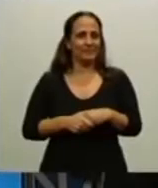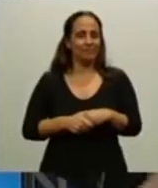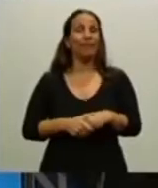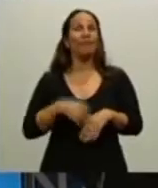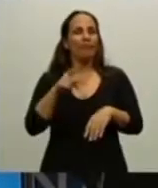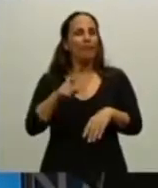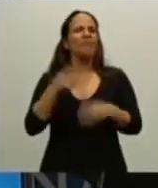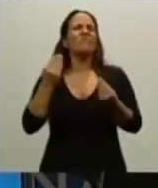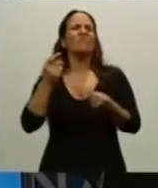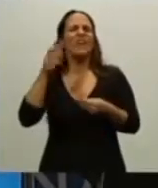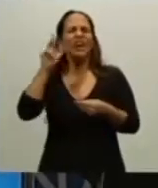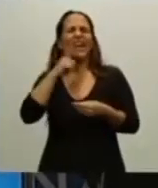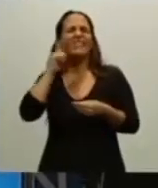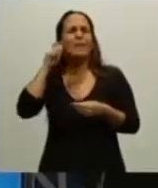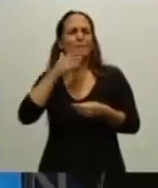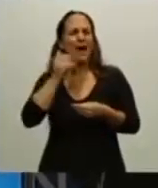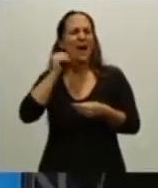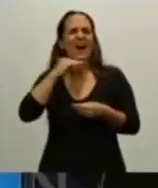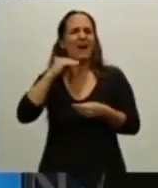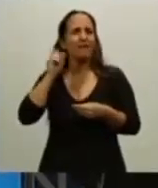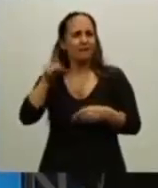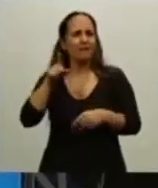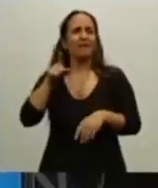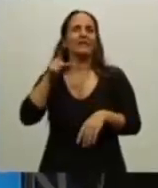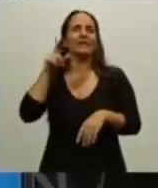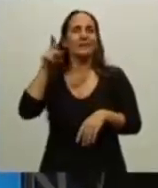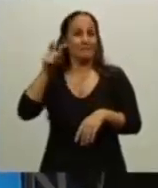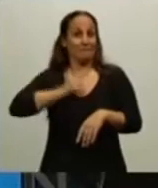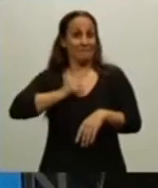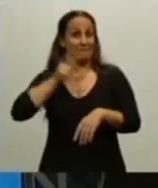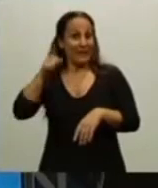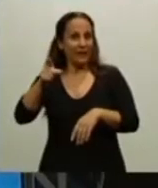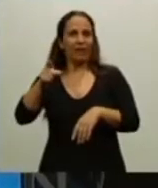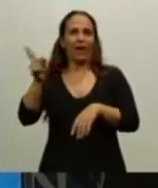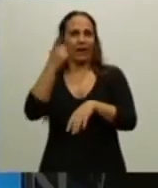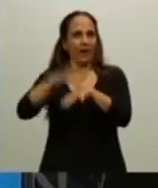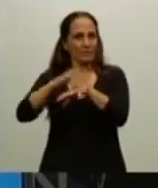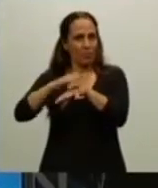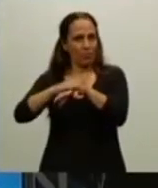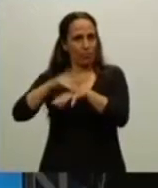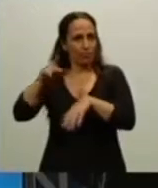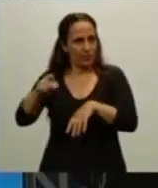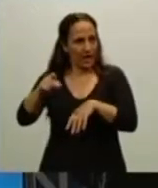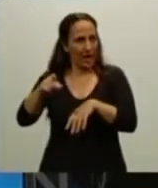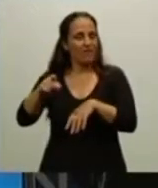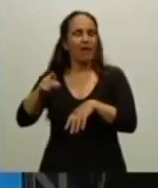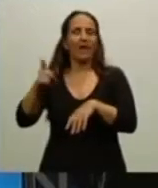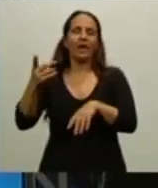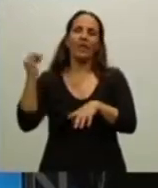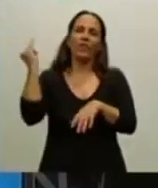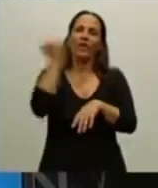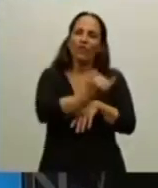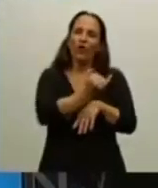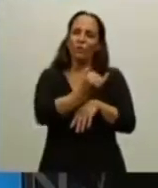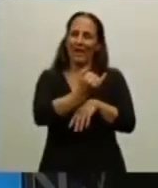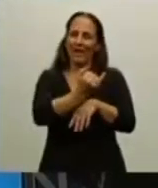Aquel militar al que se le encargó la omisión de informar lo que